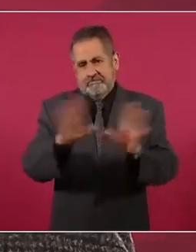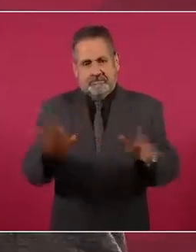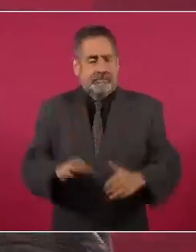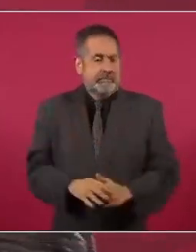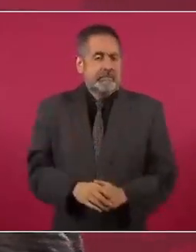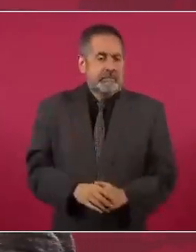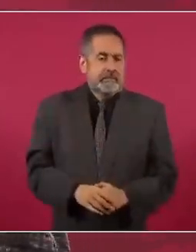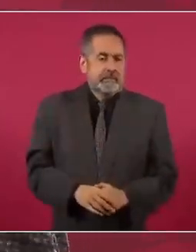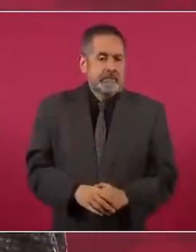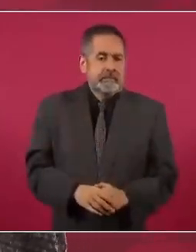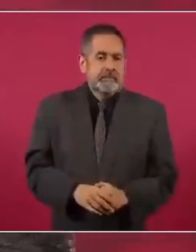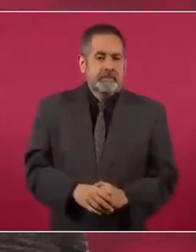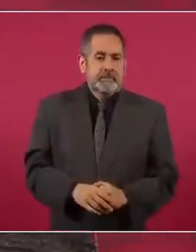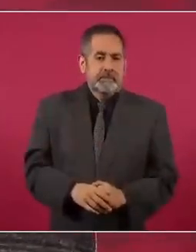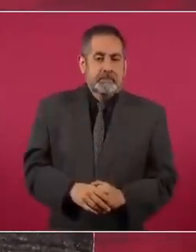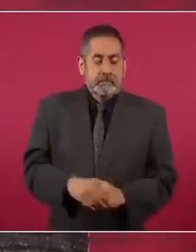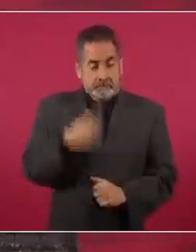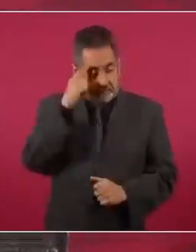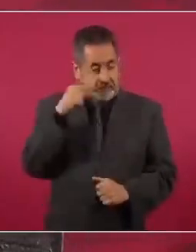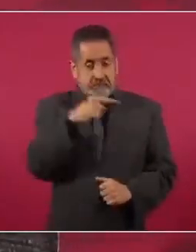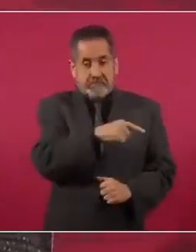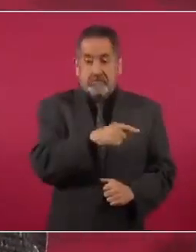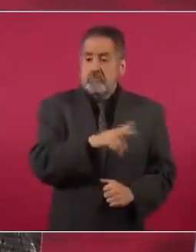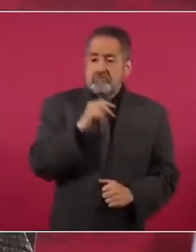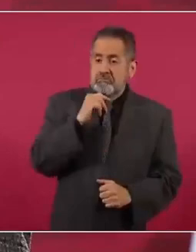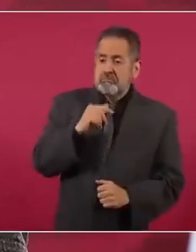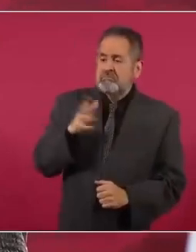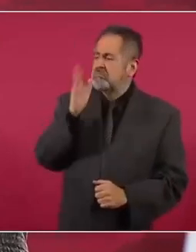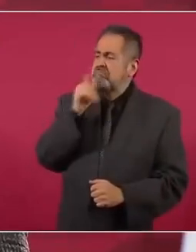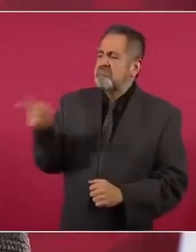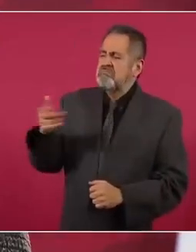porque para él ni a balazos,